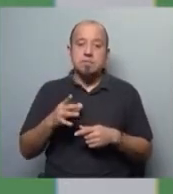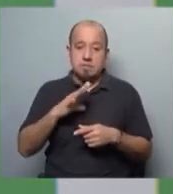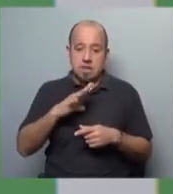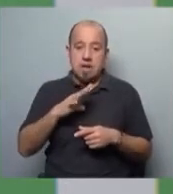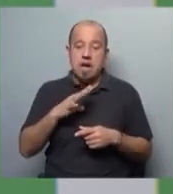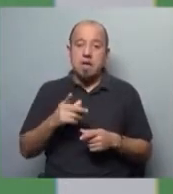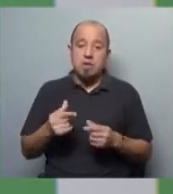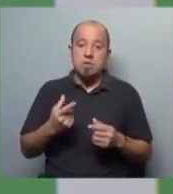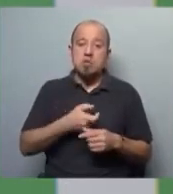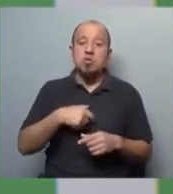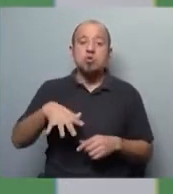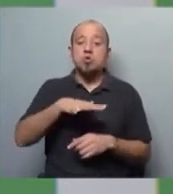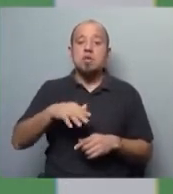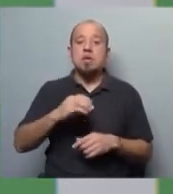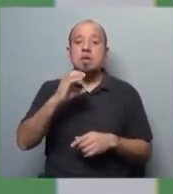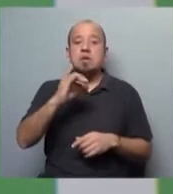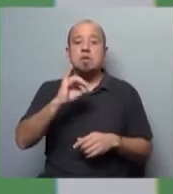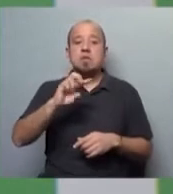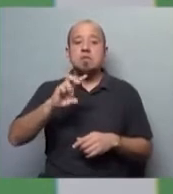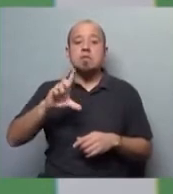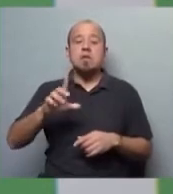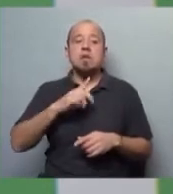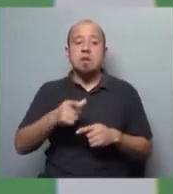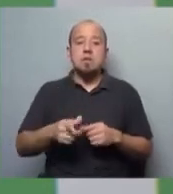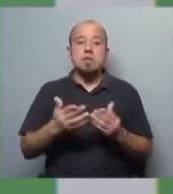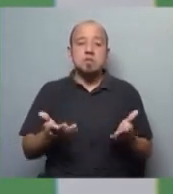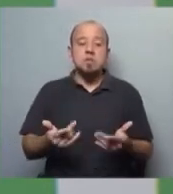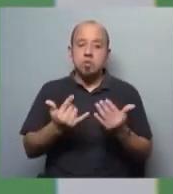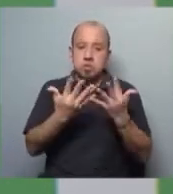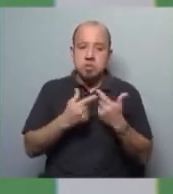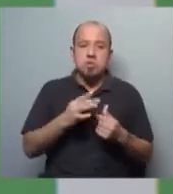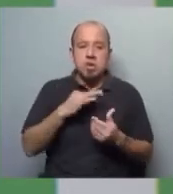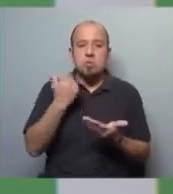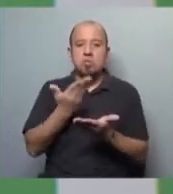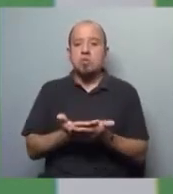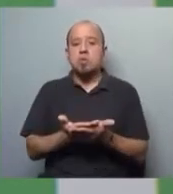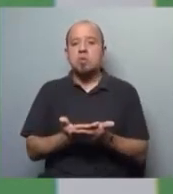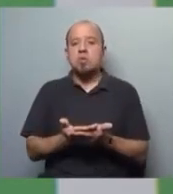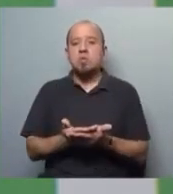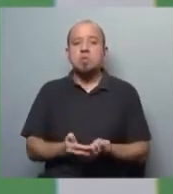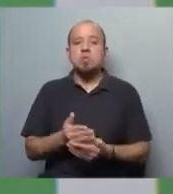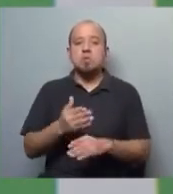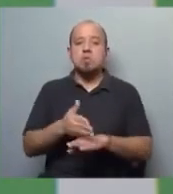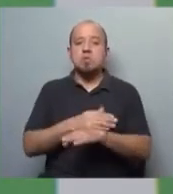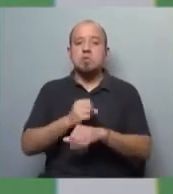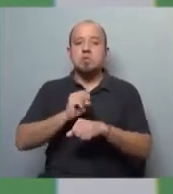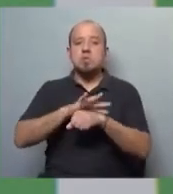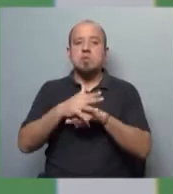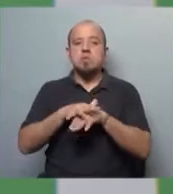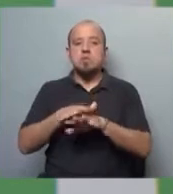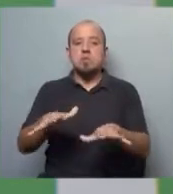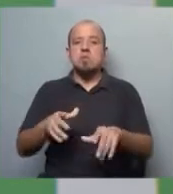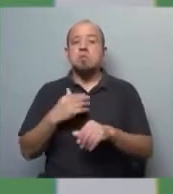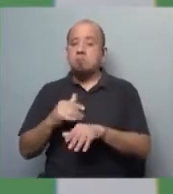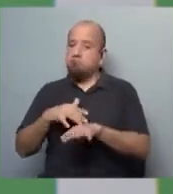que hay una sociedad civil muy viva, una sociedad civil que tiene propuestas, que antes de la pandemia, por cierto, se